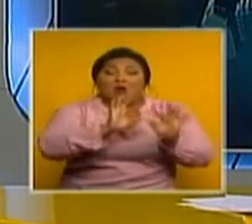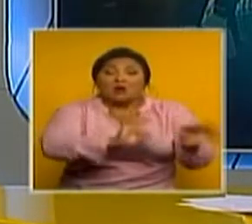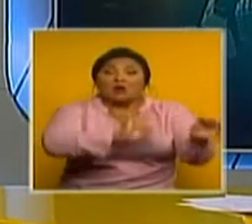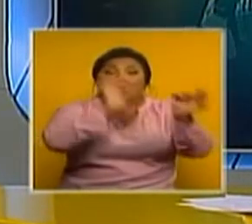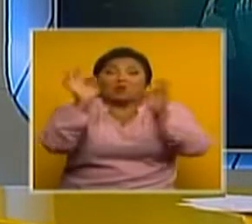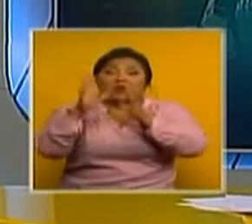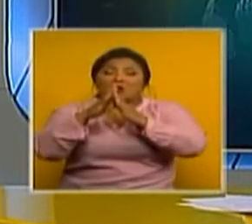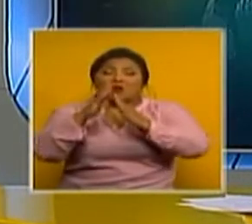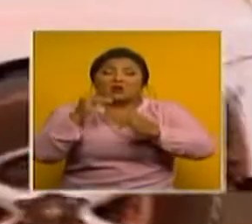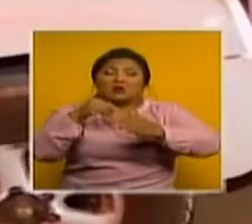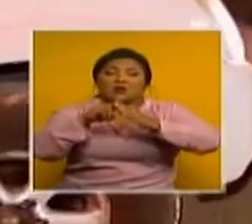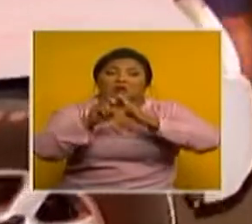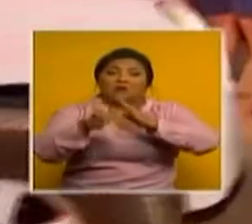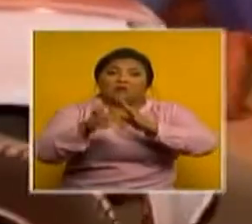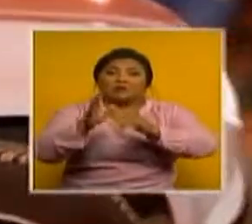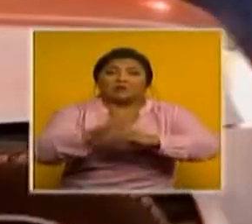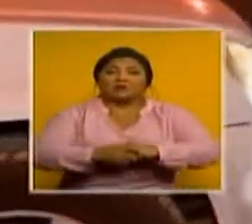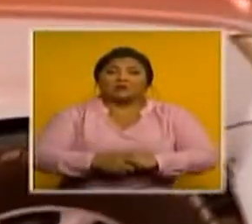de acogida